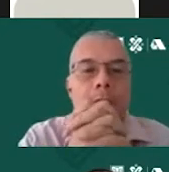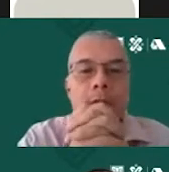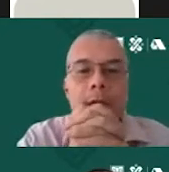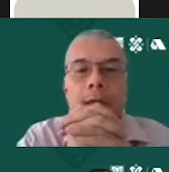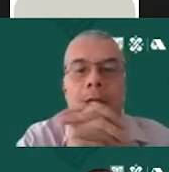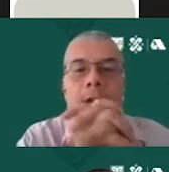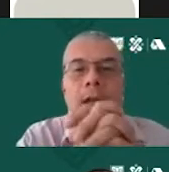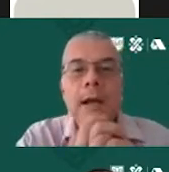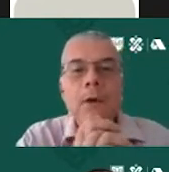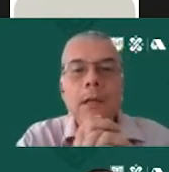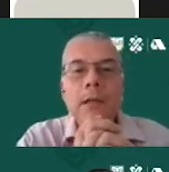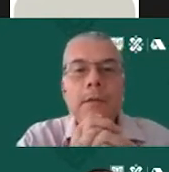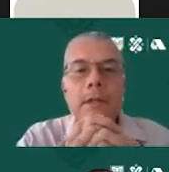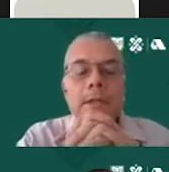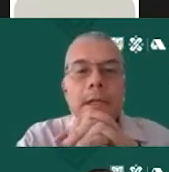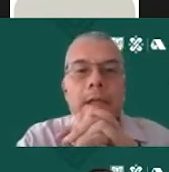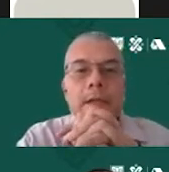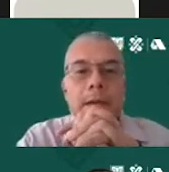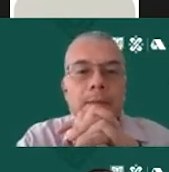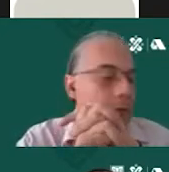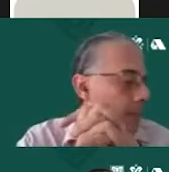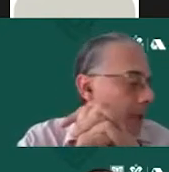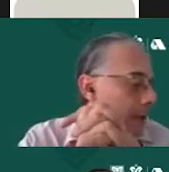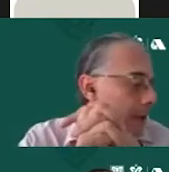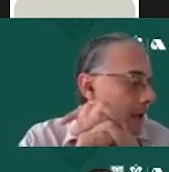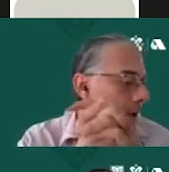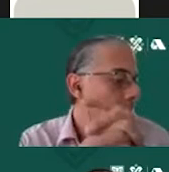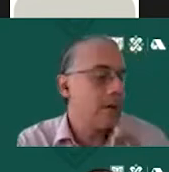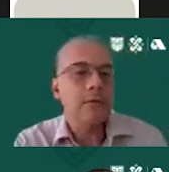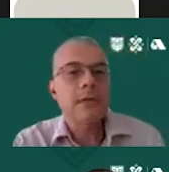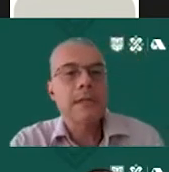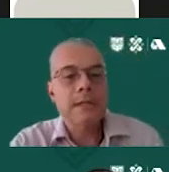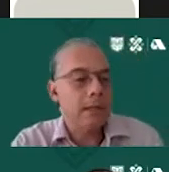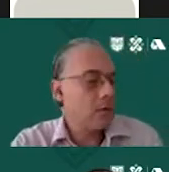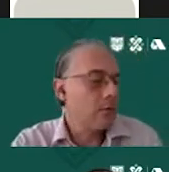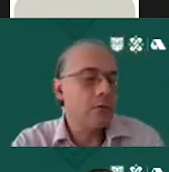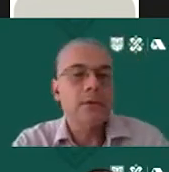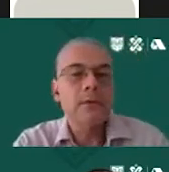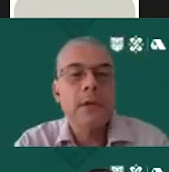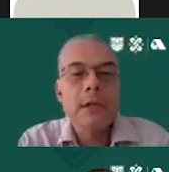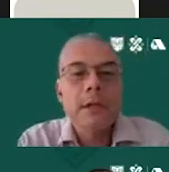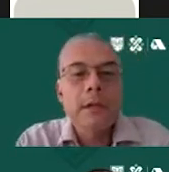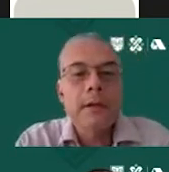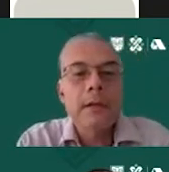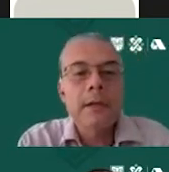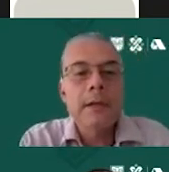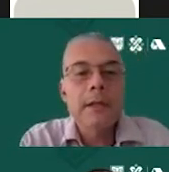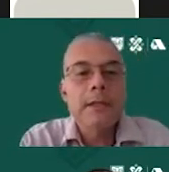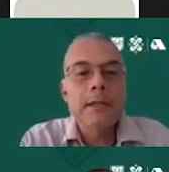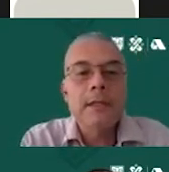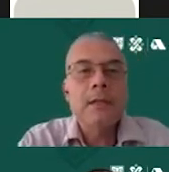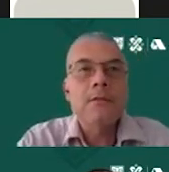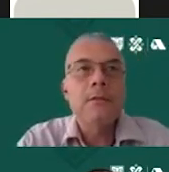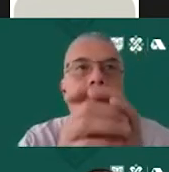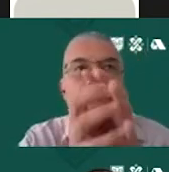convocatoria la cual debe de ser también con base en los estatutos en